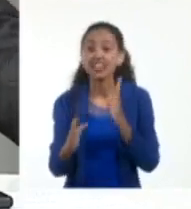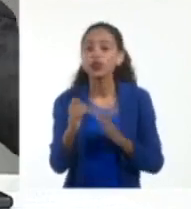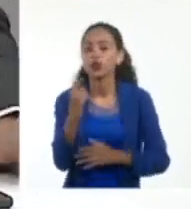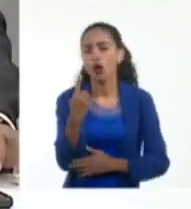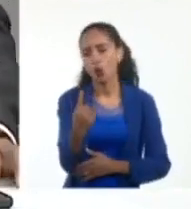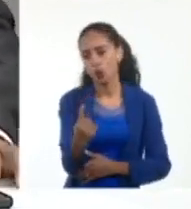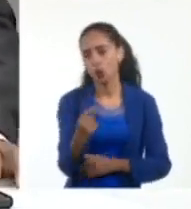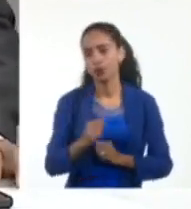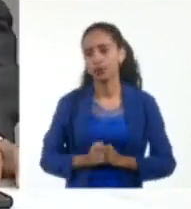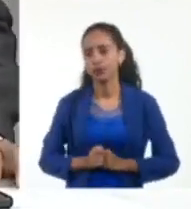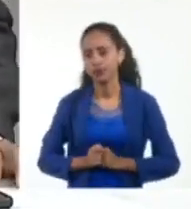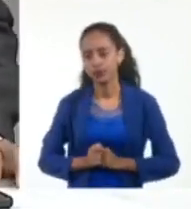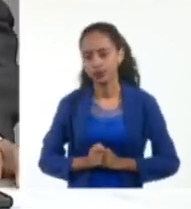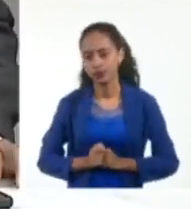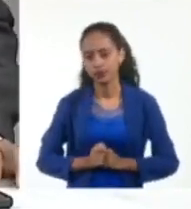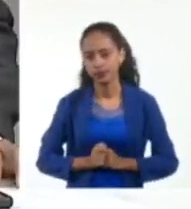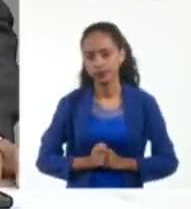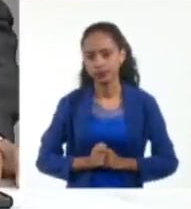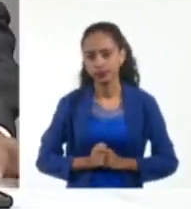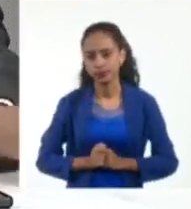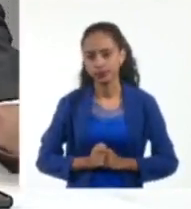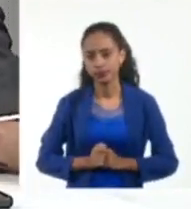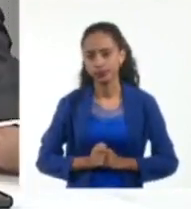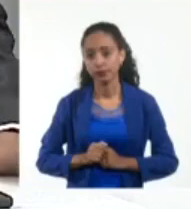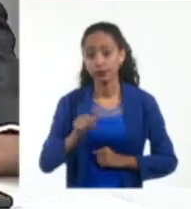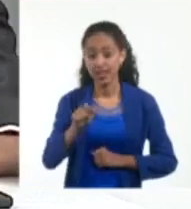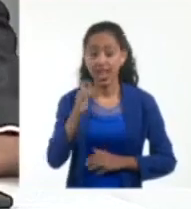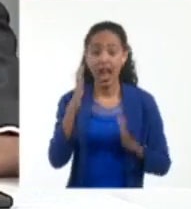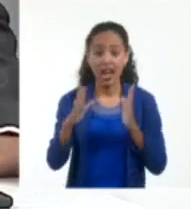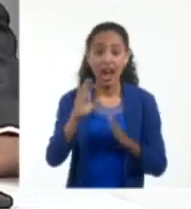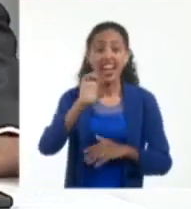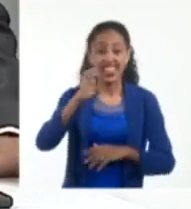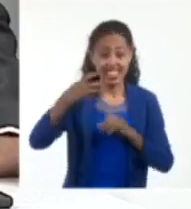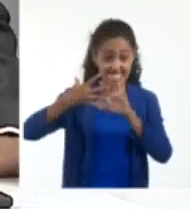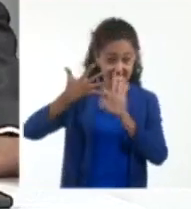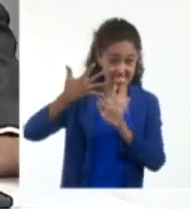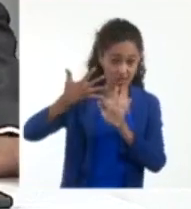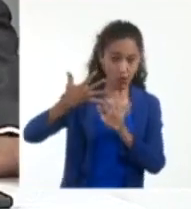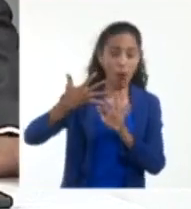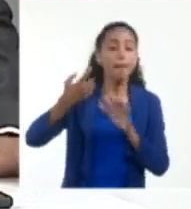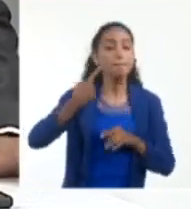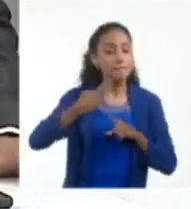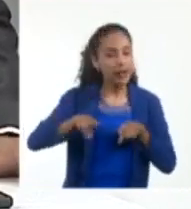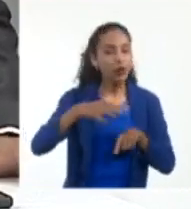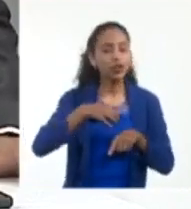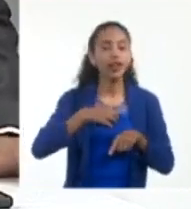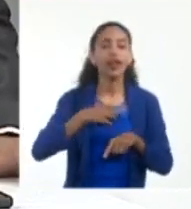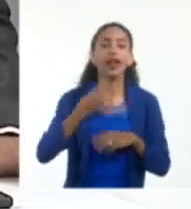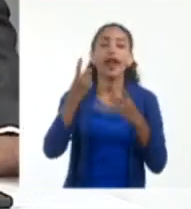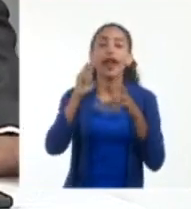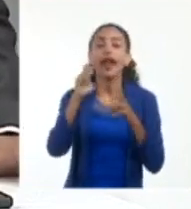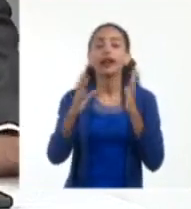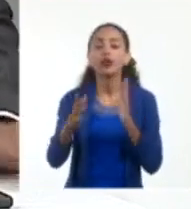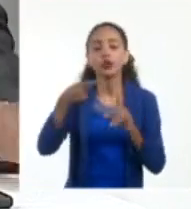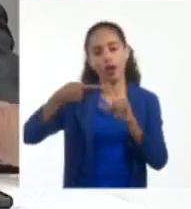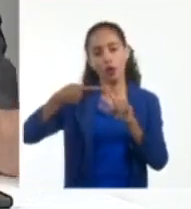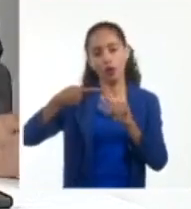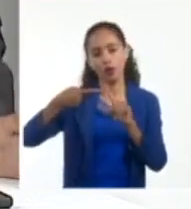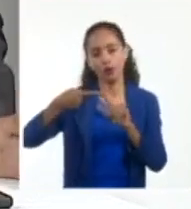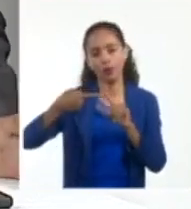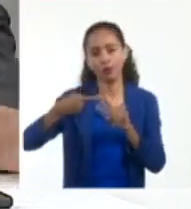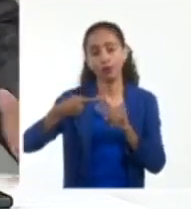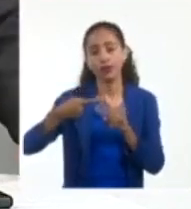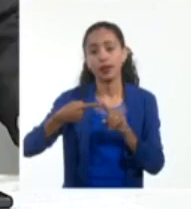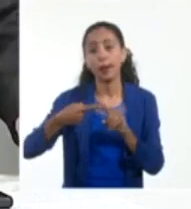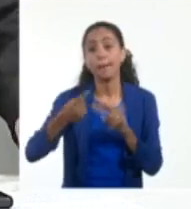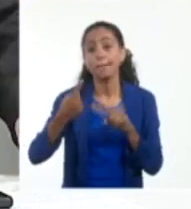1 en la escala Zafir-Sinson, de una escala de 5, está en categoría 1, pero todo parece indicar que a partir